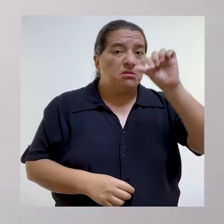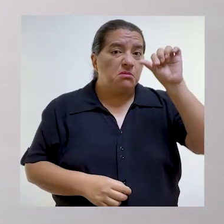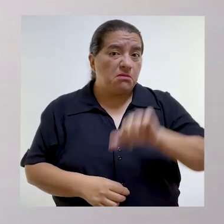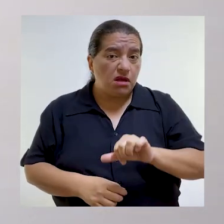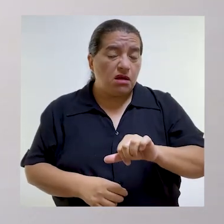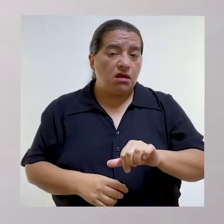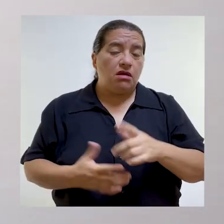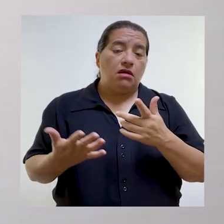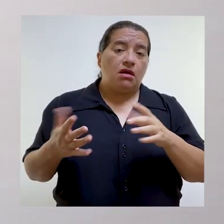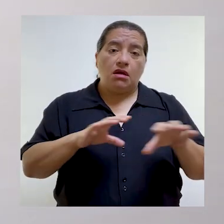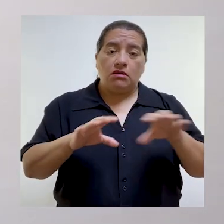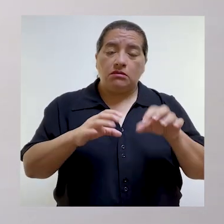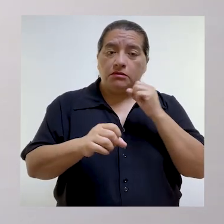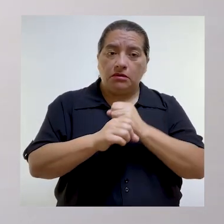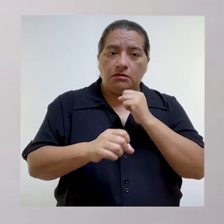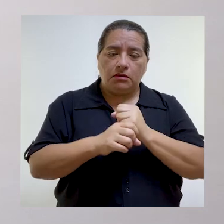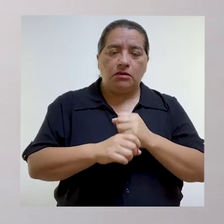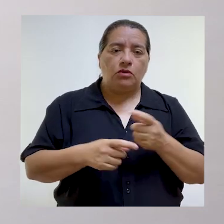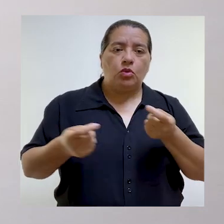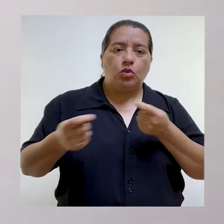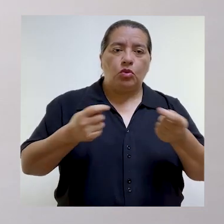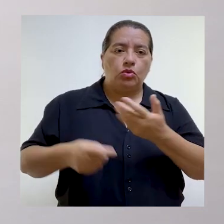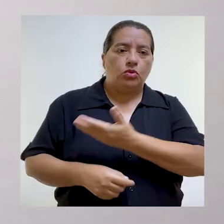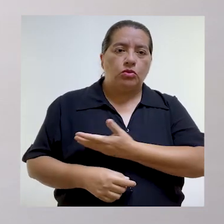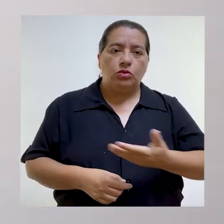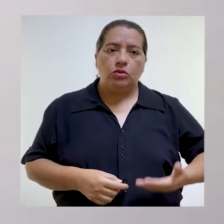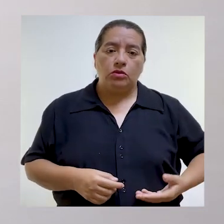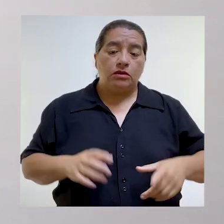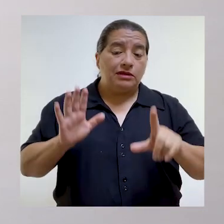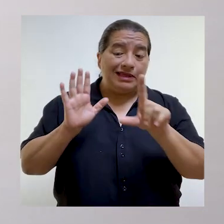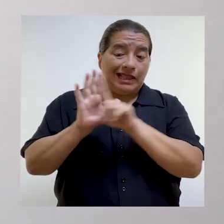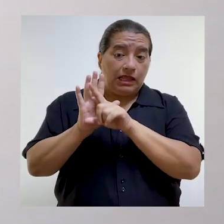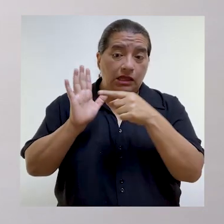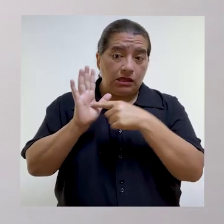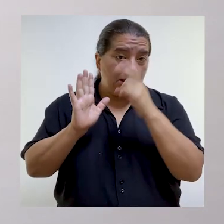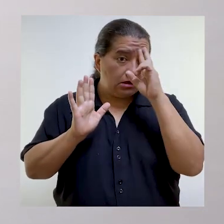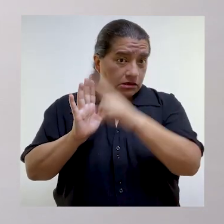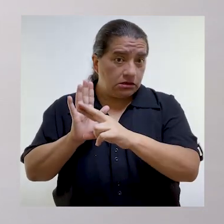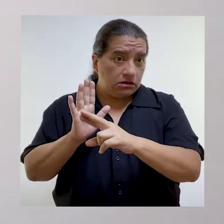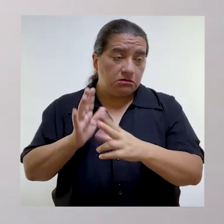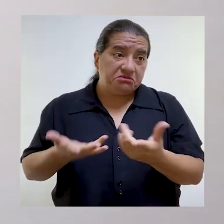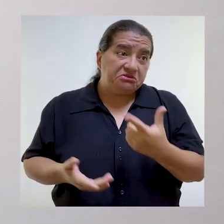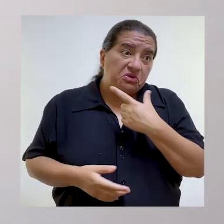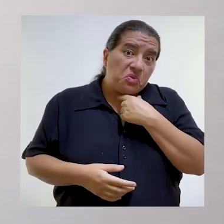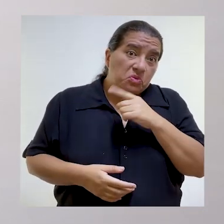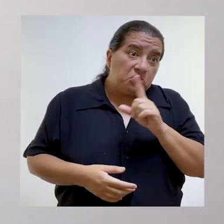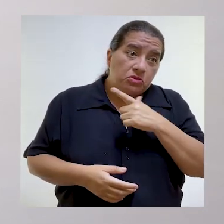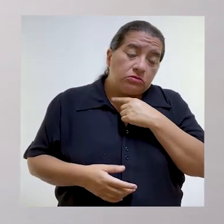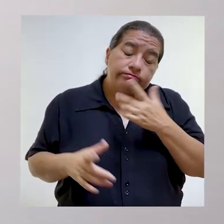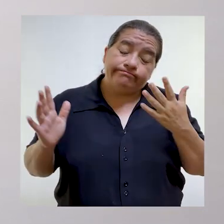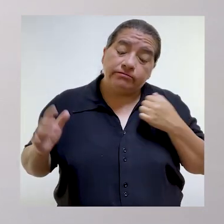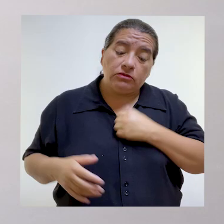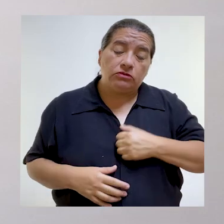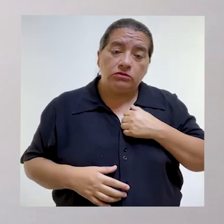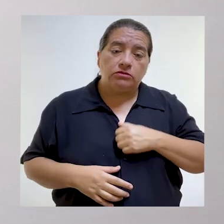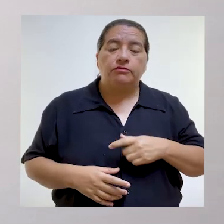funcionarios y profesionales comprometidos con dicha falta. El control gubernamental en el Perú es de legalidad, nos guste o no, y en